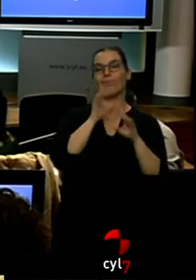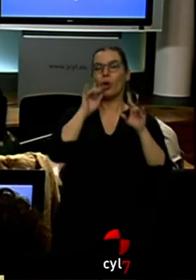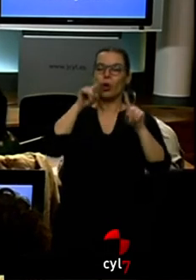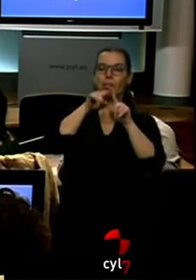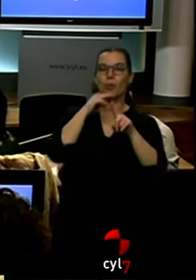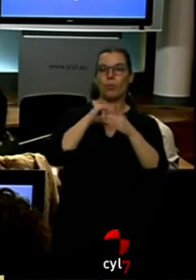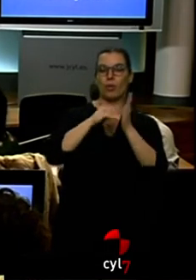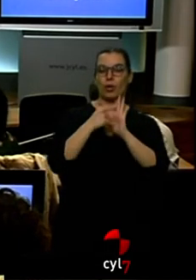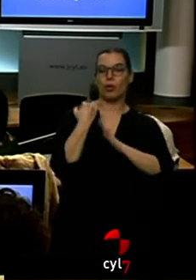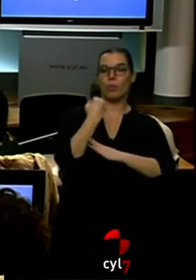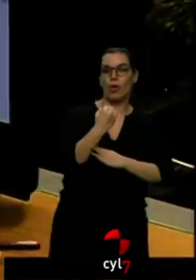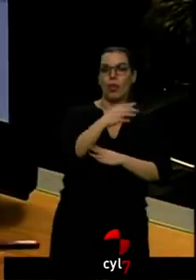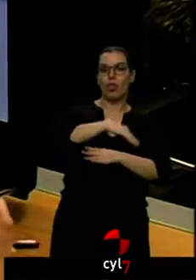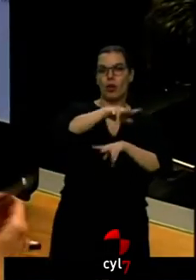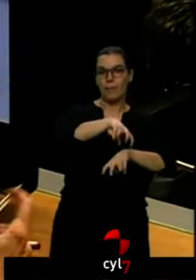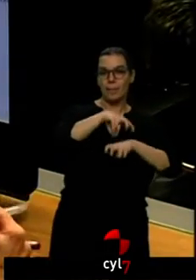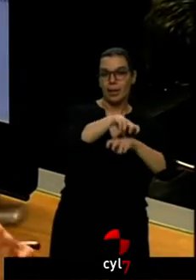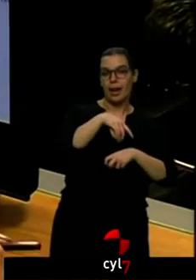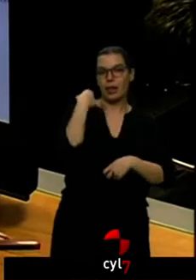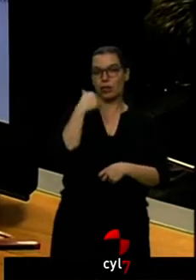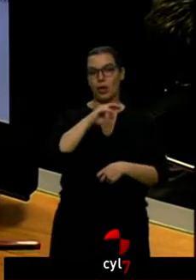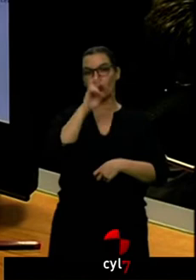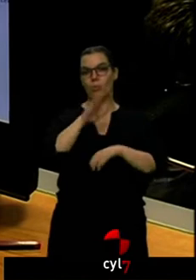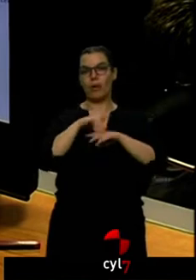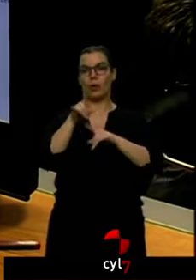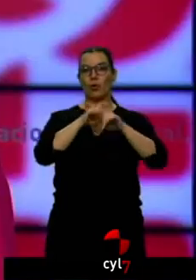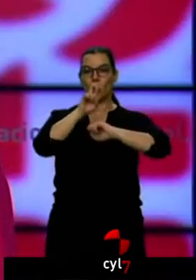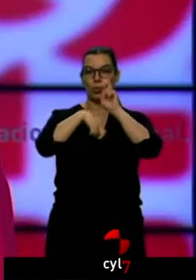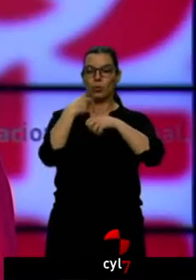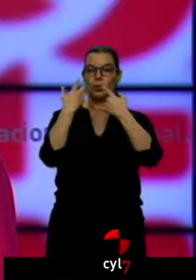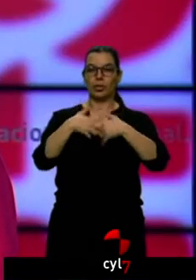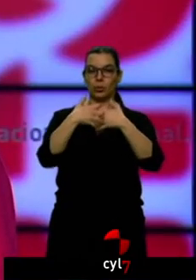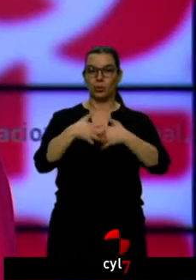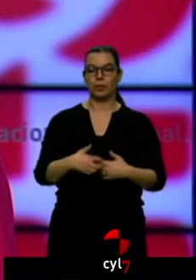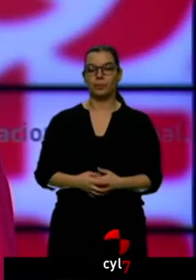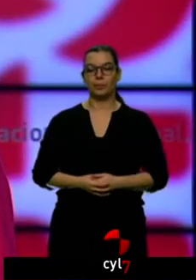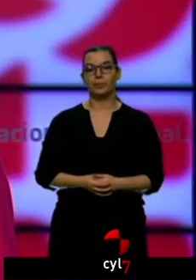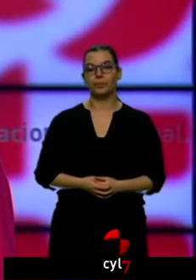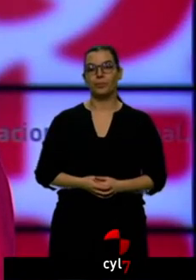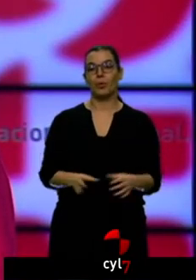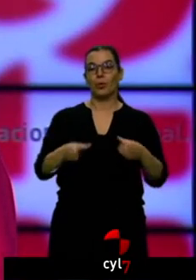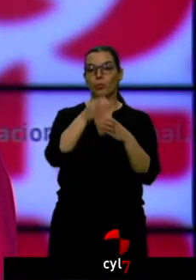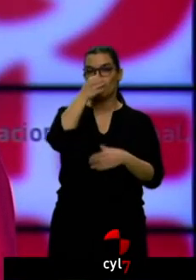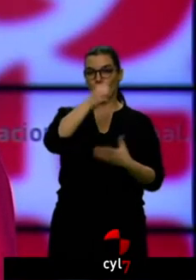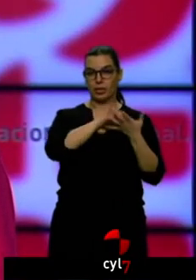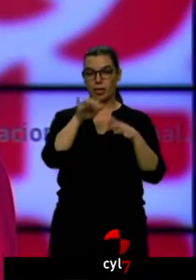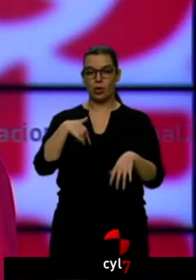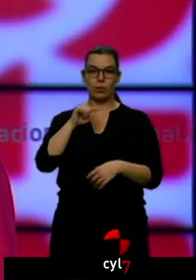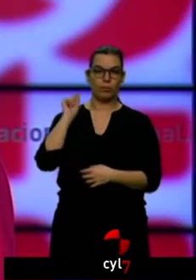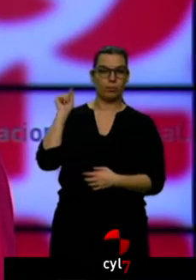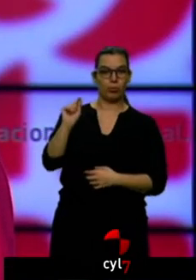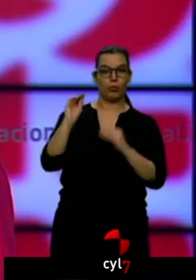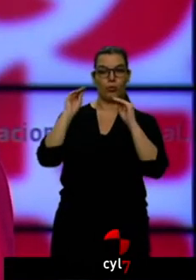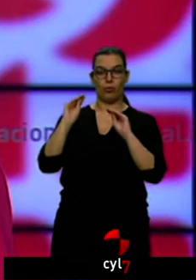zonas mineras, en Soria y otros de reindustrialización. El PSOE de Castilla y León ha criticado un tuit